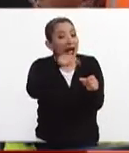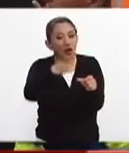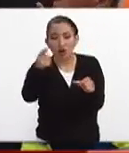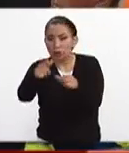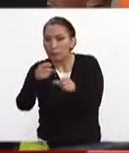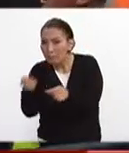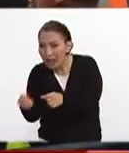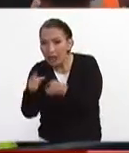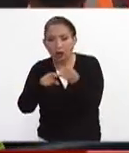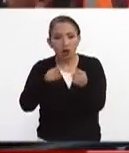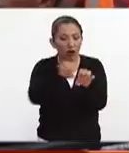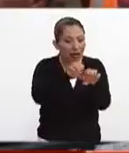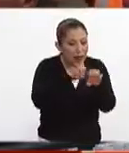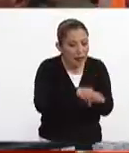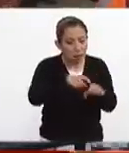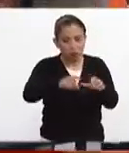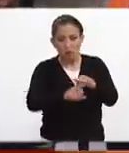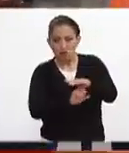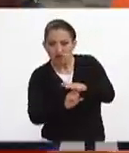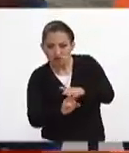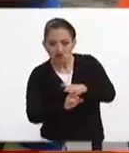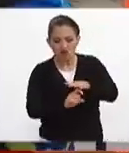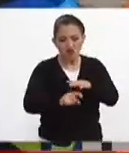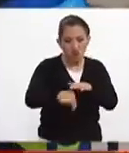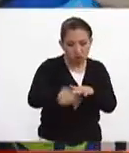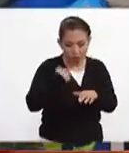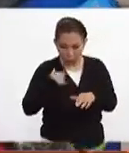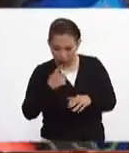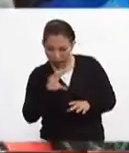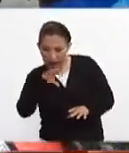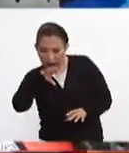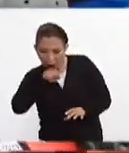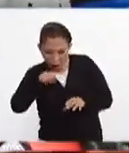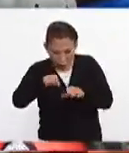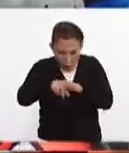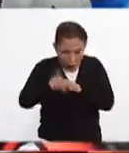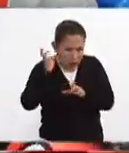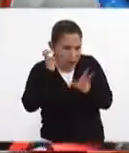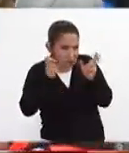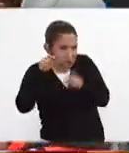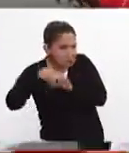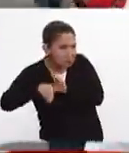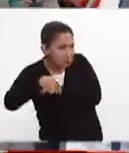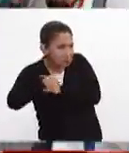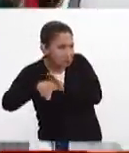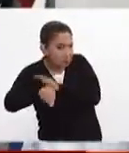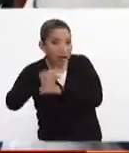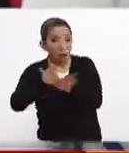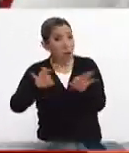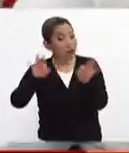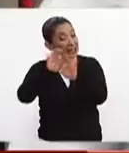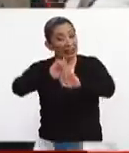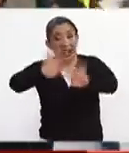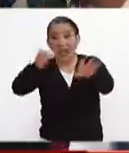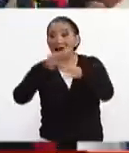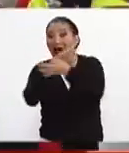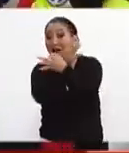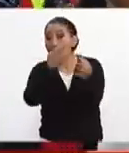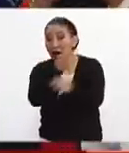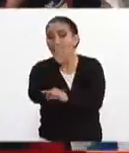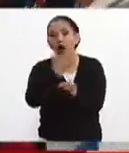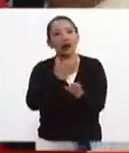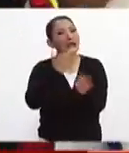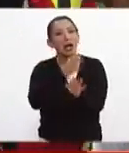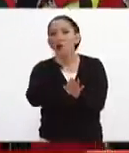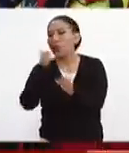caninas, equipos especiales de localización, de visión térmica, de escucha, etc. Entonces sí es muy importante aclararlo a la ciudadanía. Ahorita